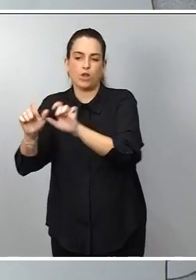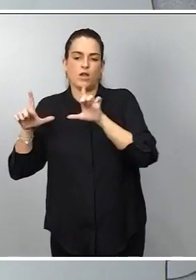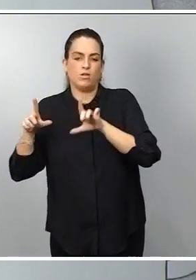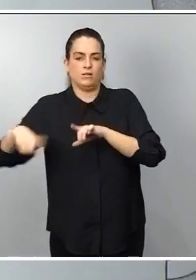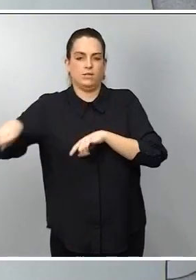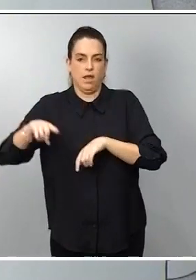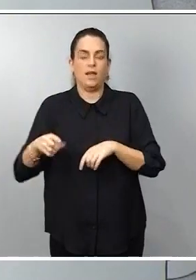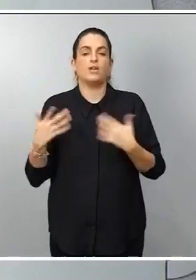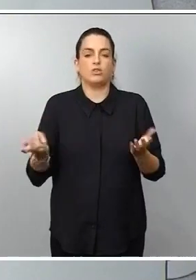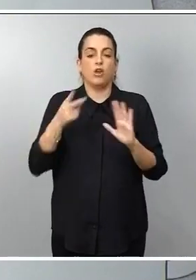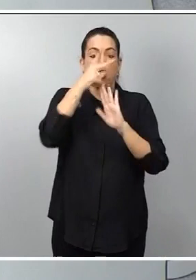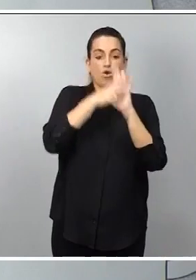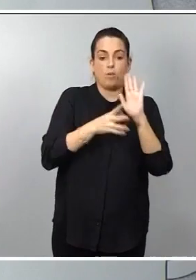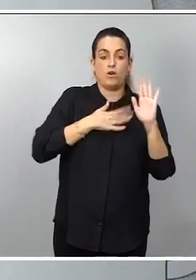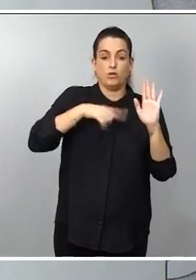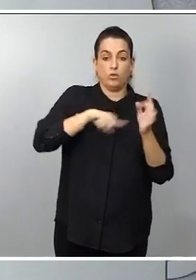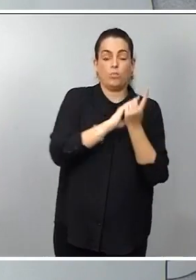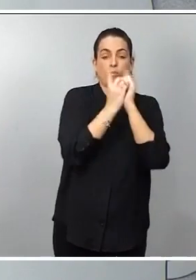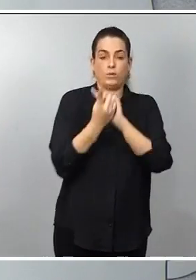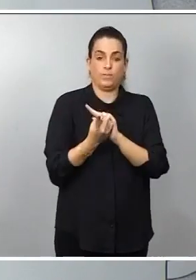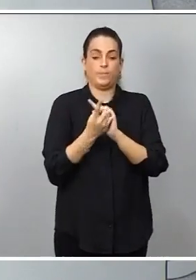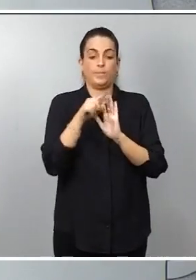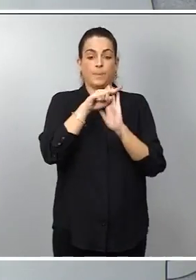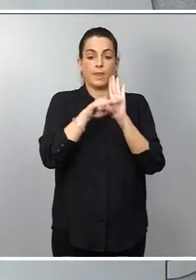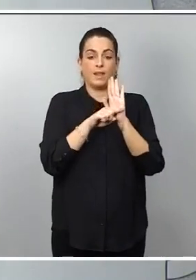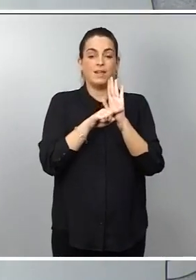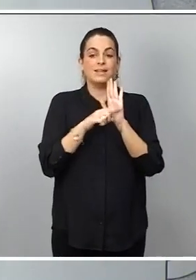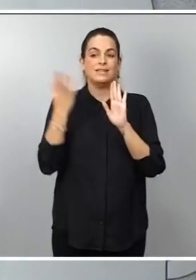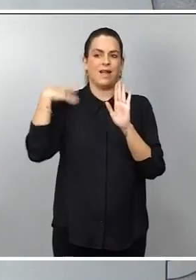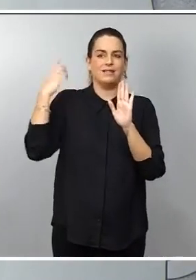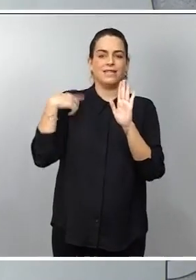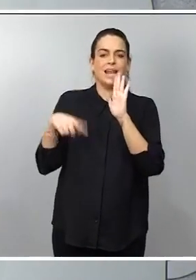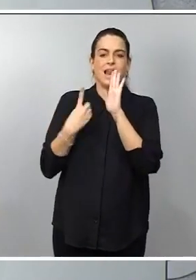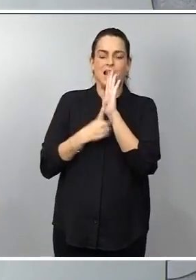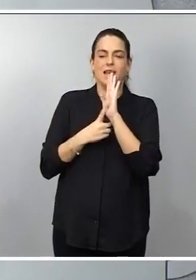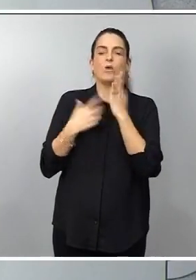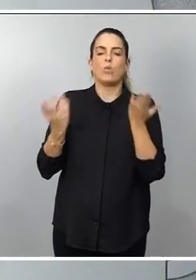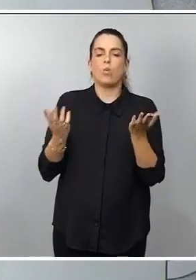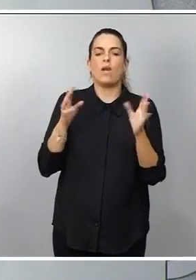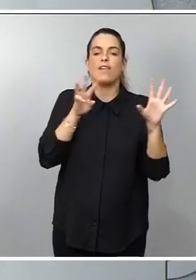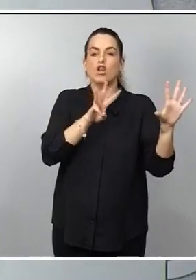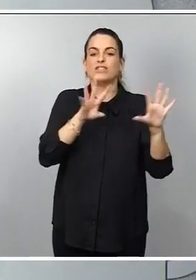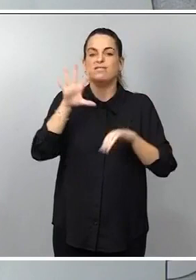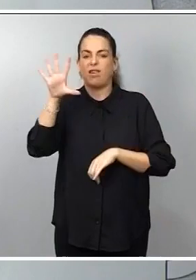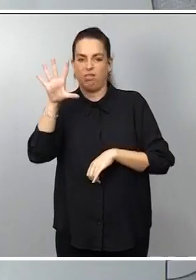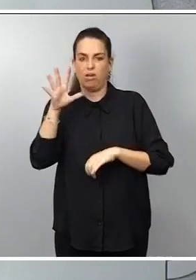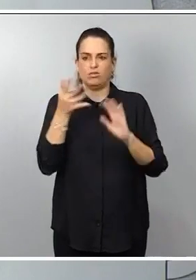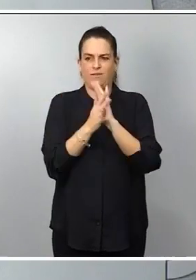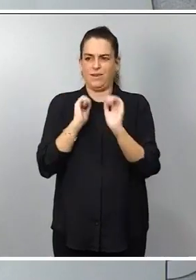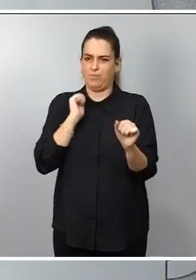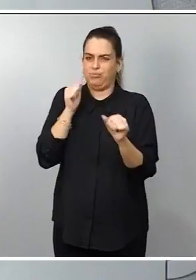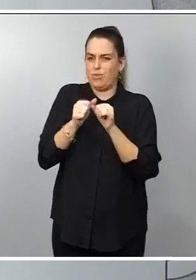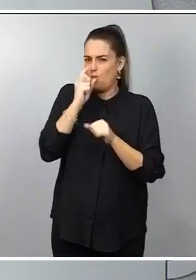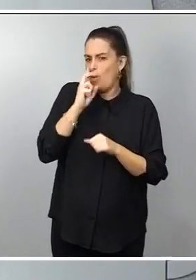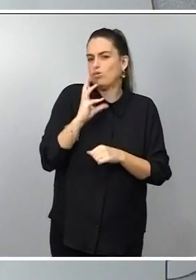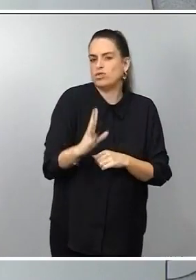modificando traen causa de una norma del 85. Por tanto, llevan muchísimos años movilizándose